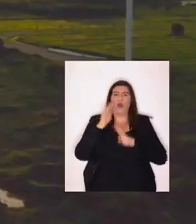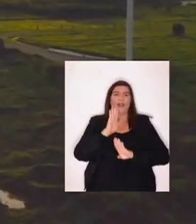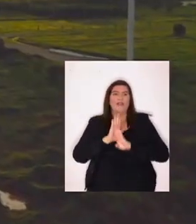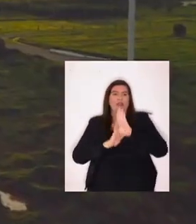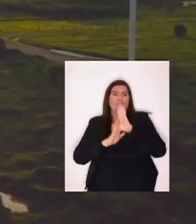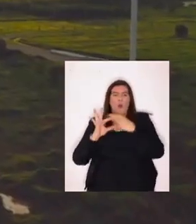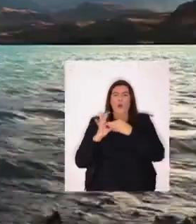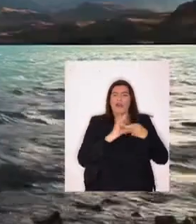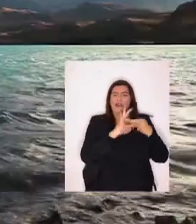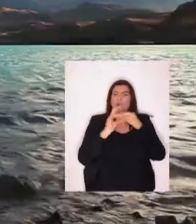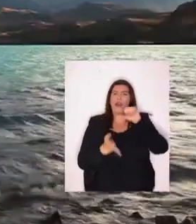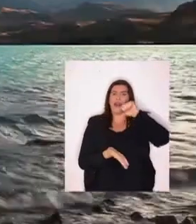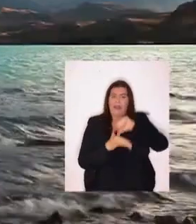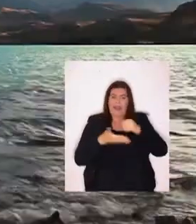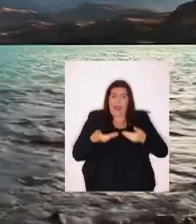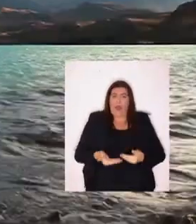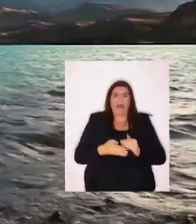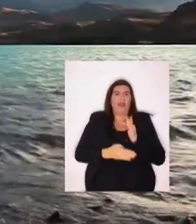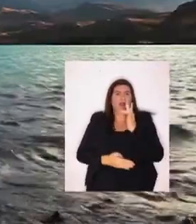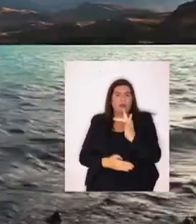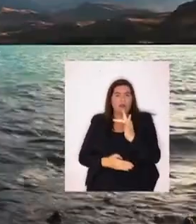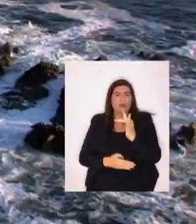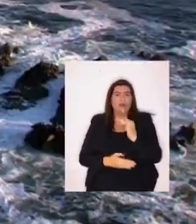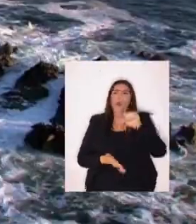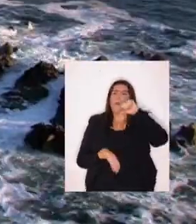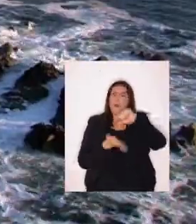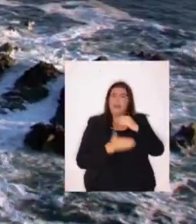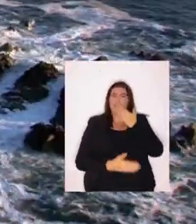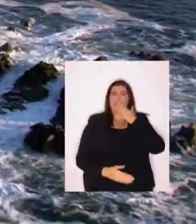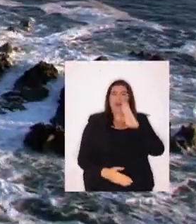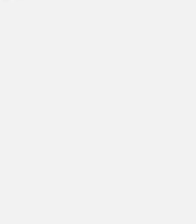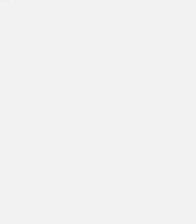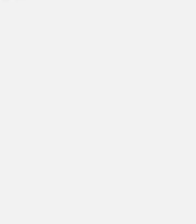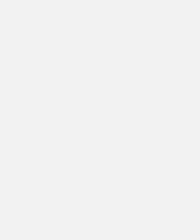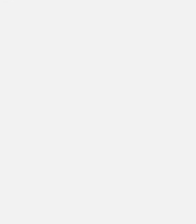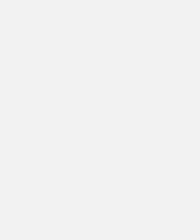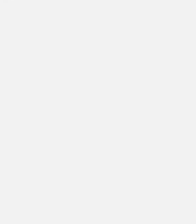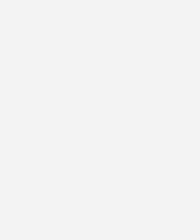desarrollado Unidad Para que el país del presente Y del futuro Sea un país mejor